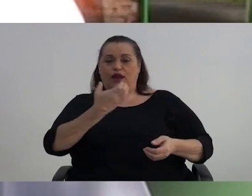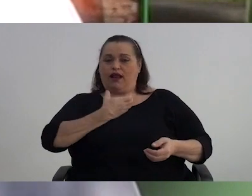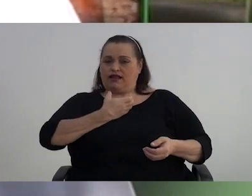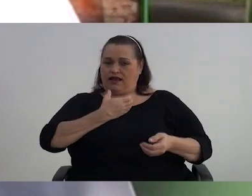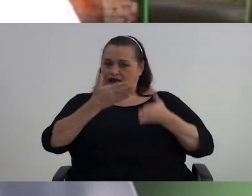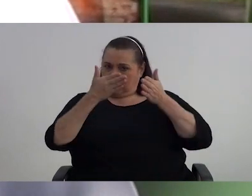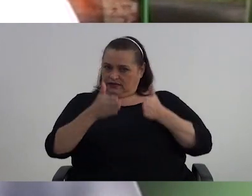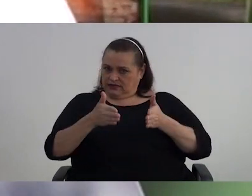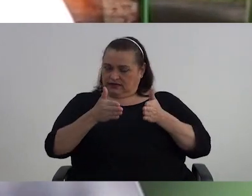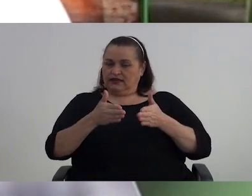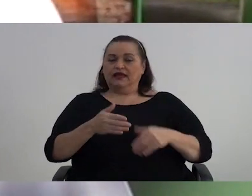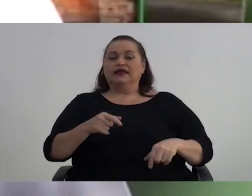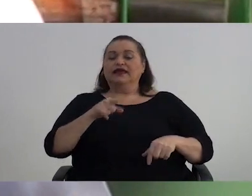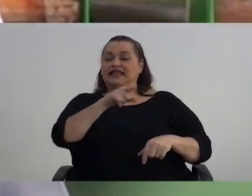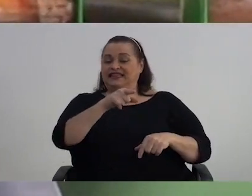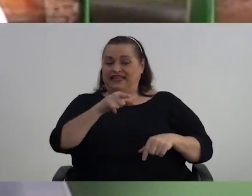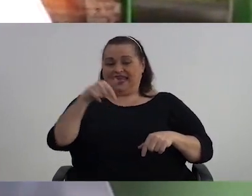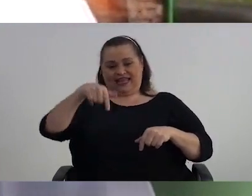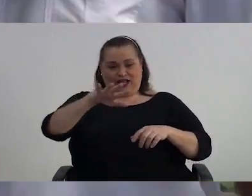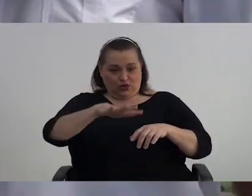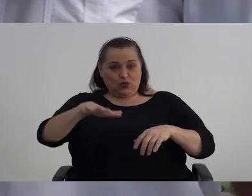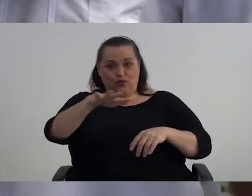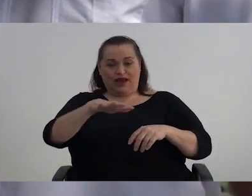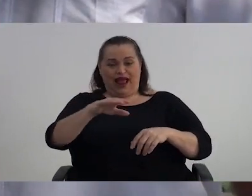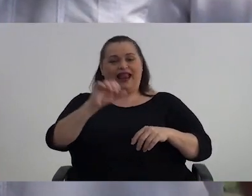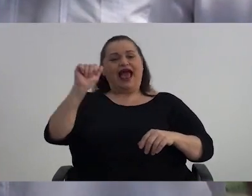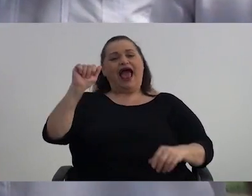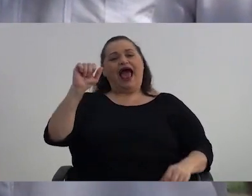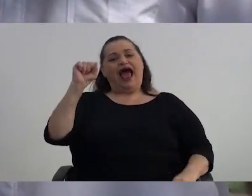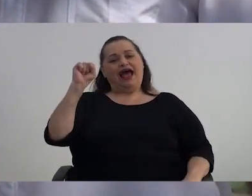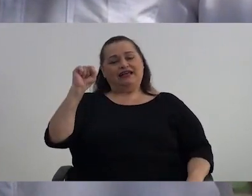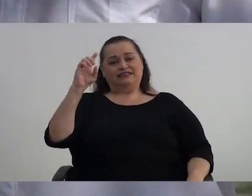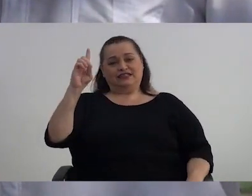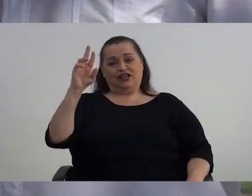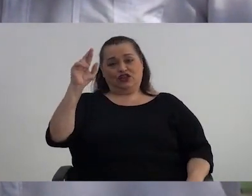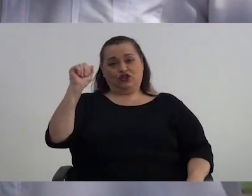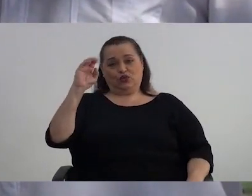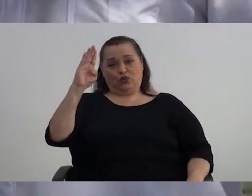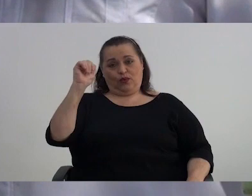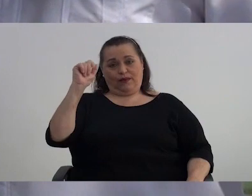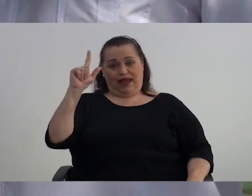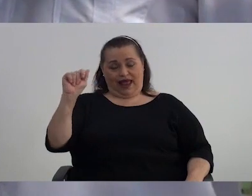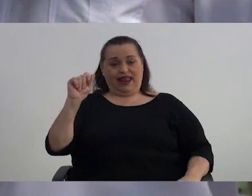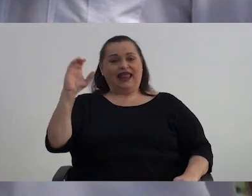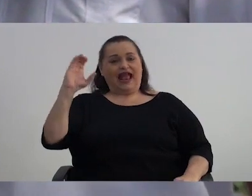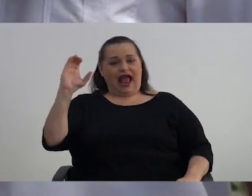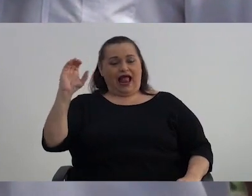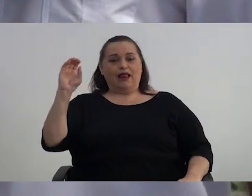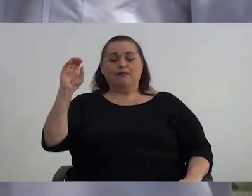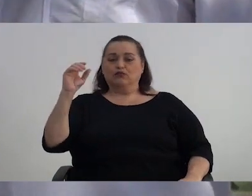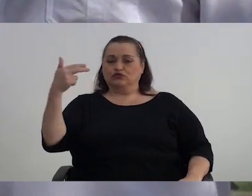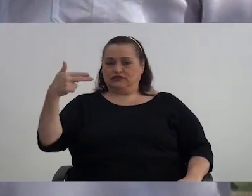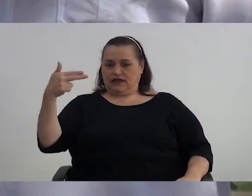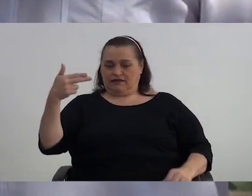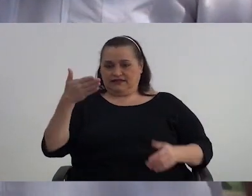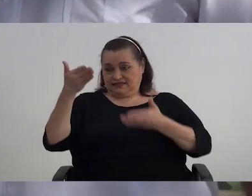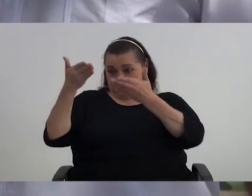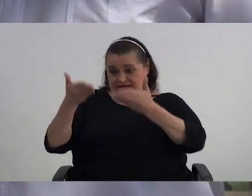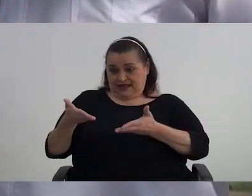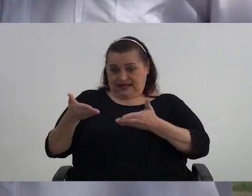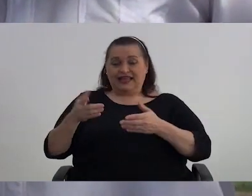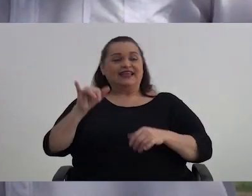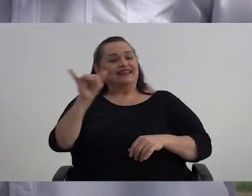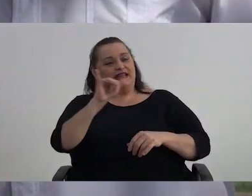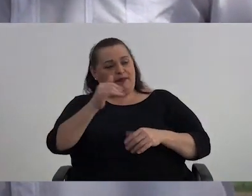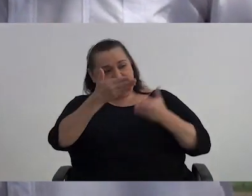de Esparza, don Adrúbal Calvo Chávez, y